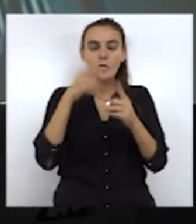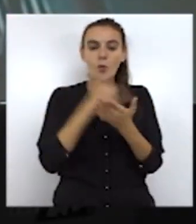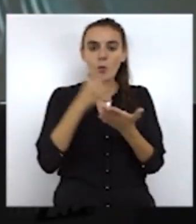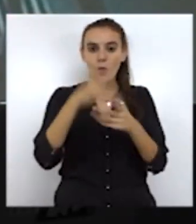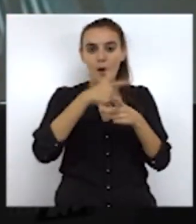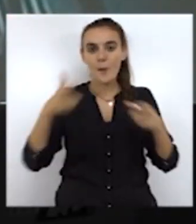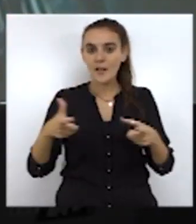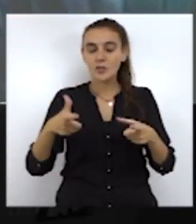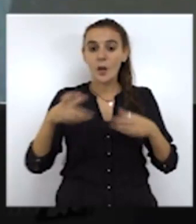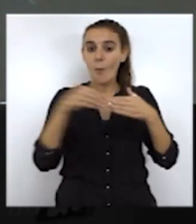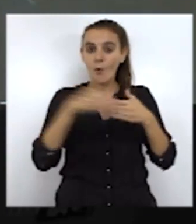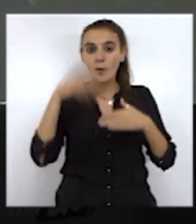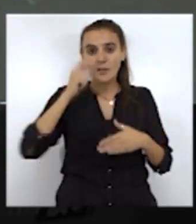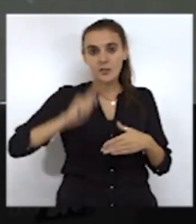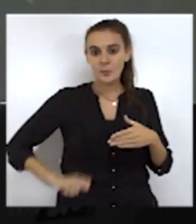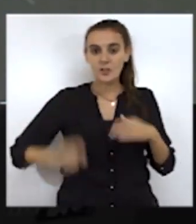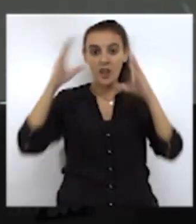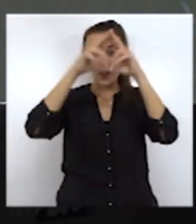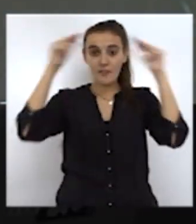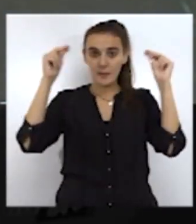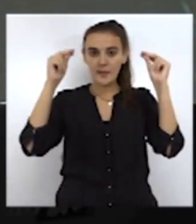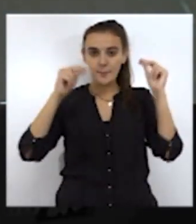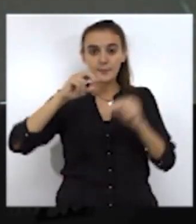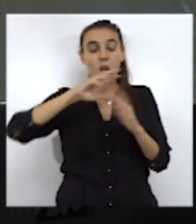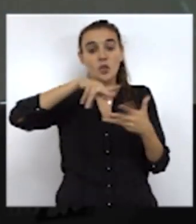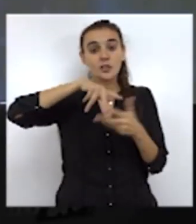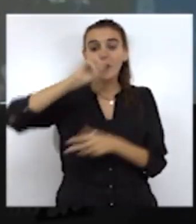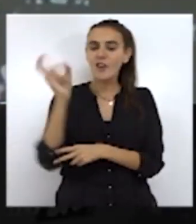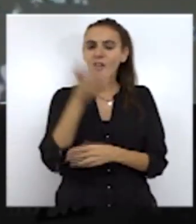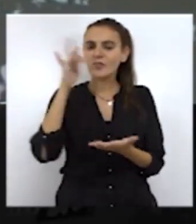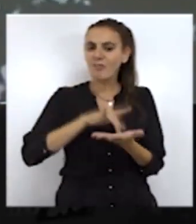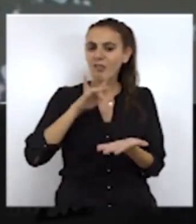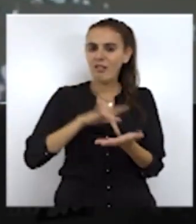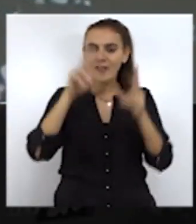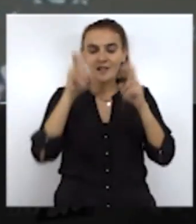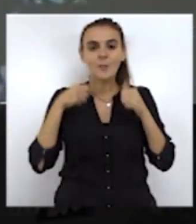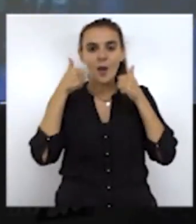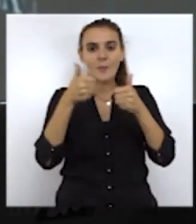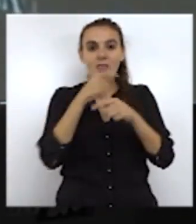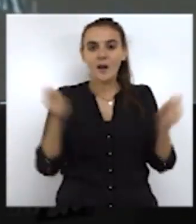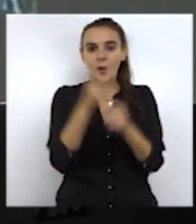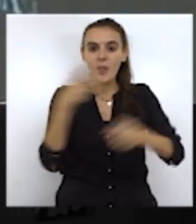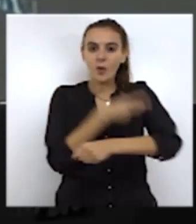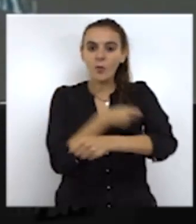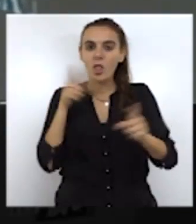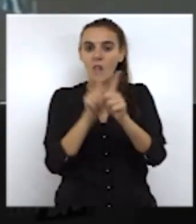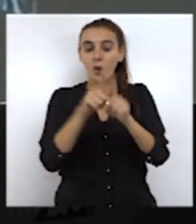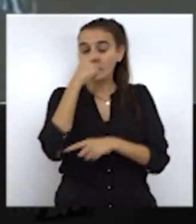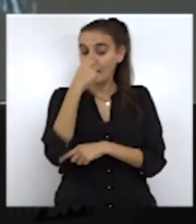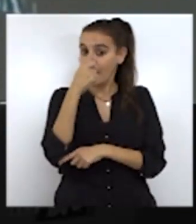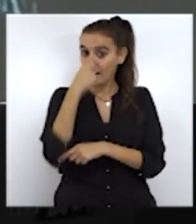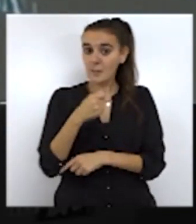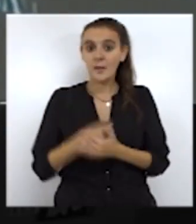un número máximo de pacientes por profesional de enfermería. Otras noticias del día eran el inminente comienzo de la campaña de vacunación contra la